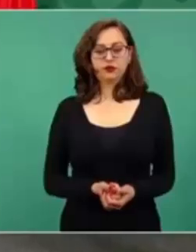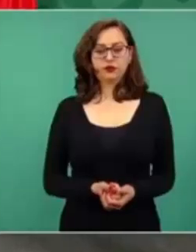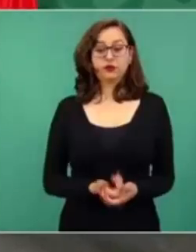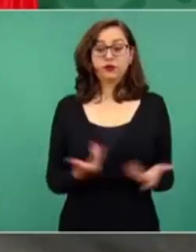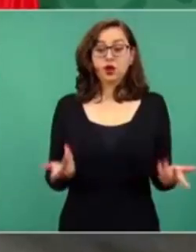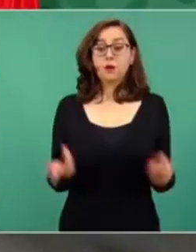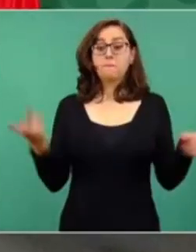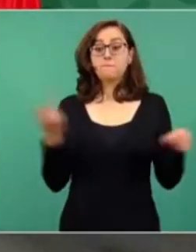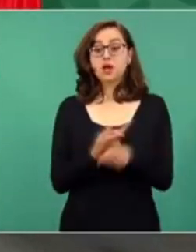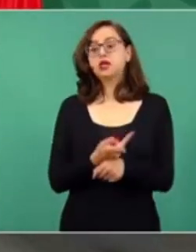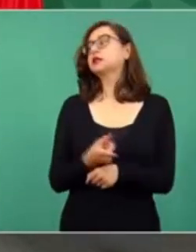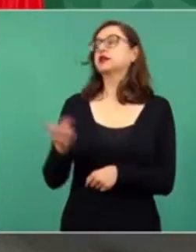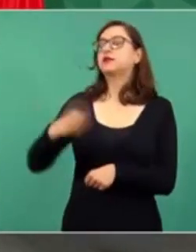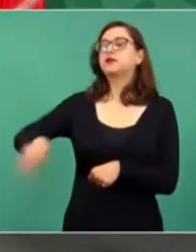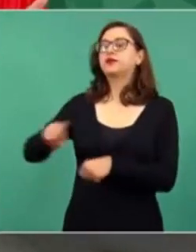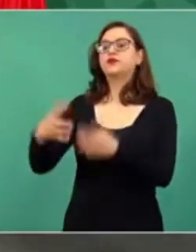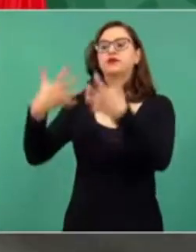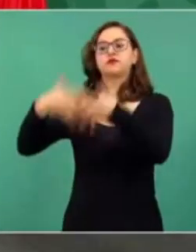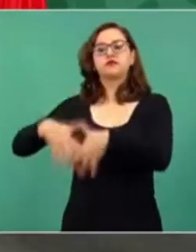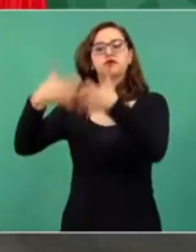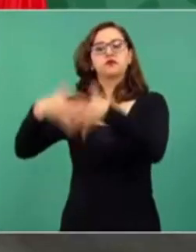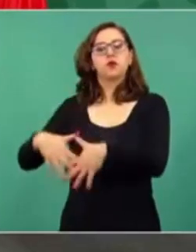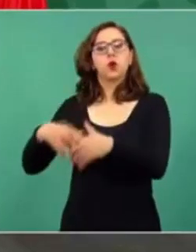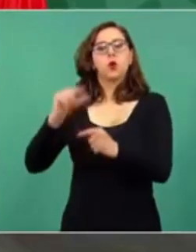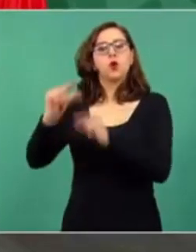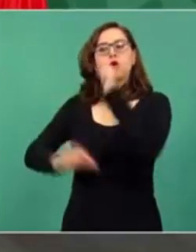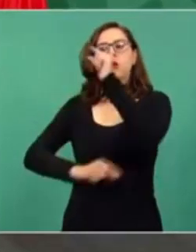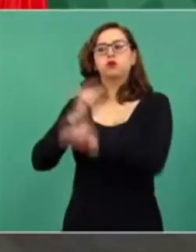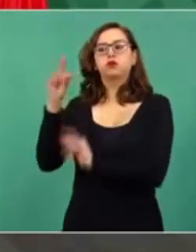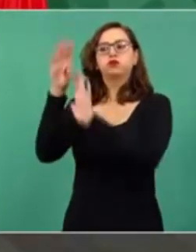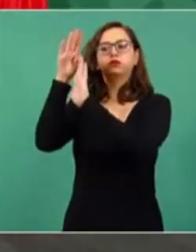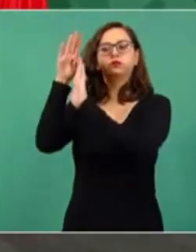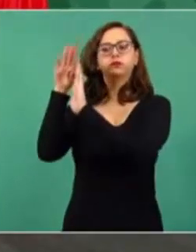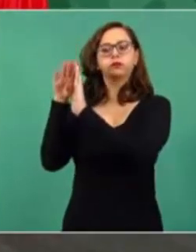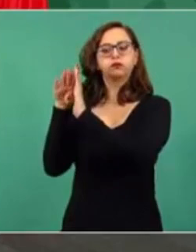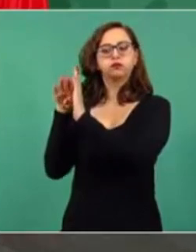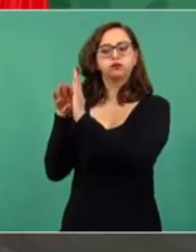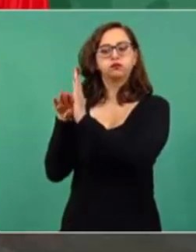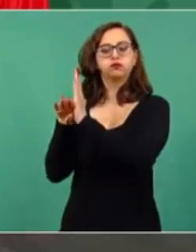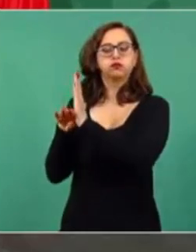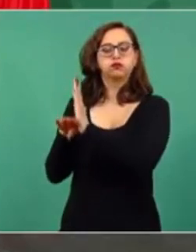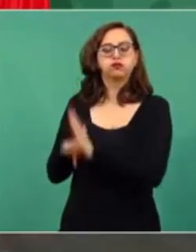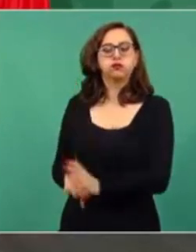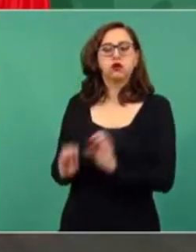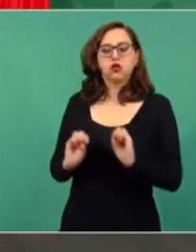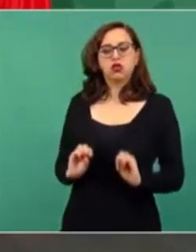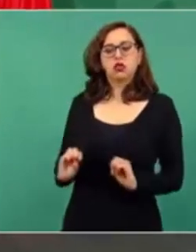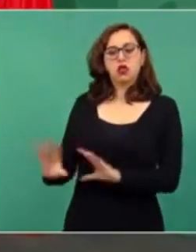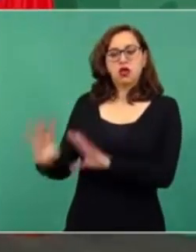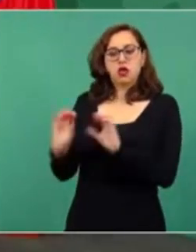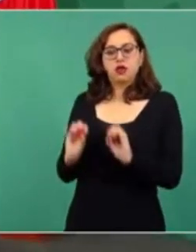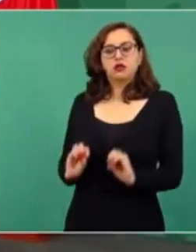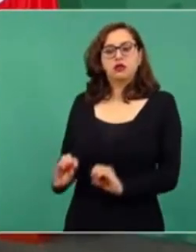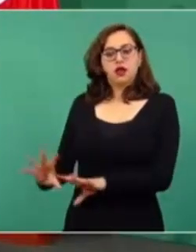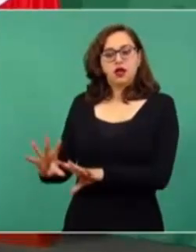y a que subieran a la red